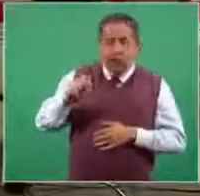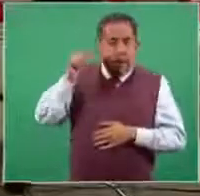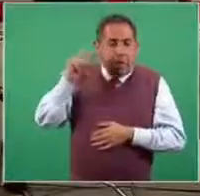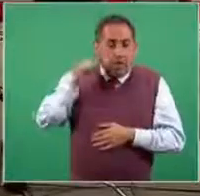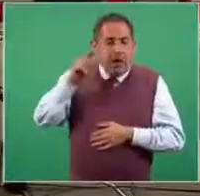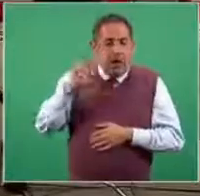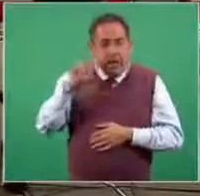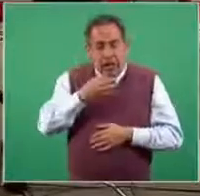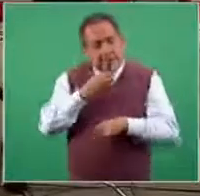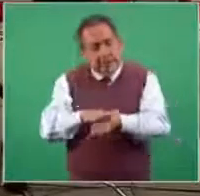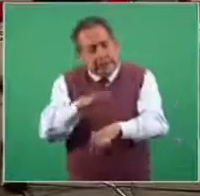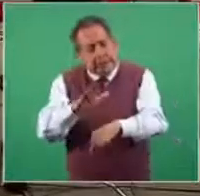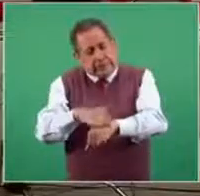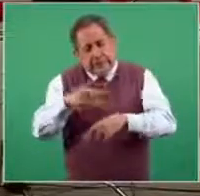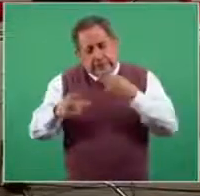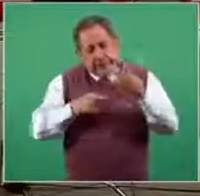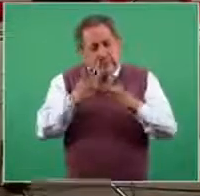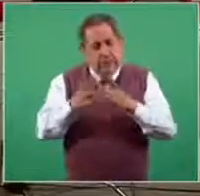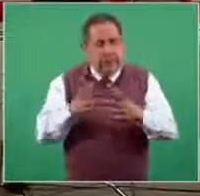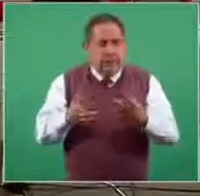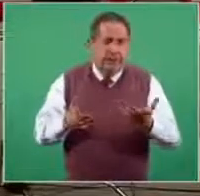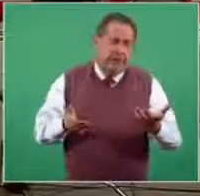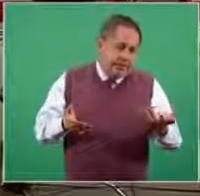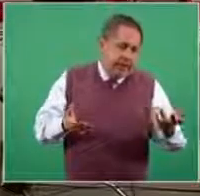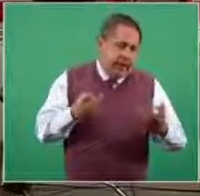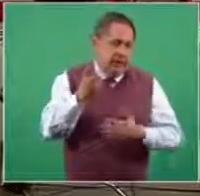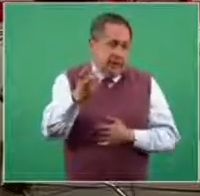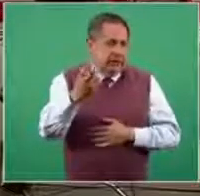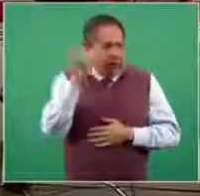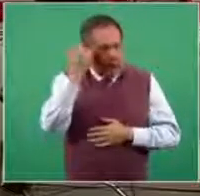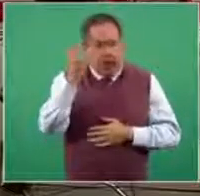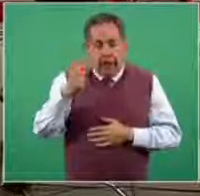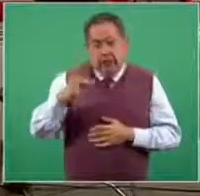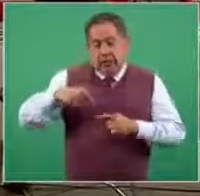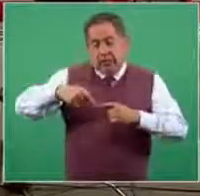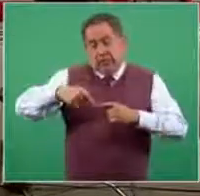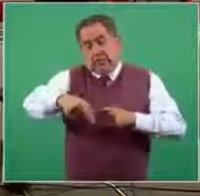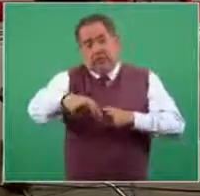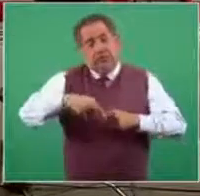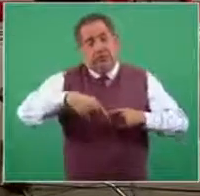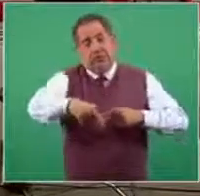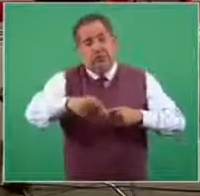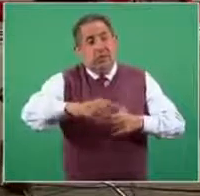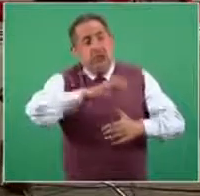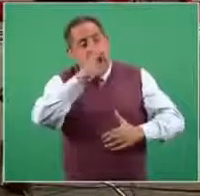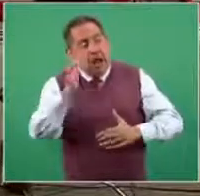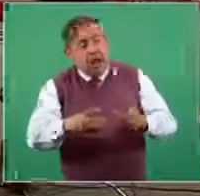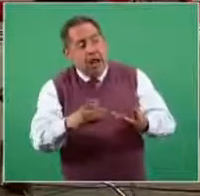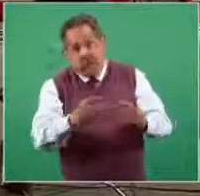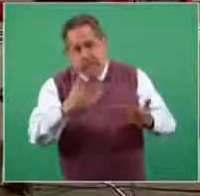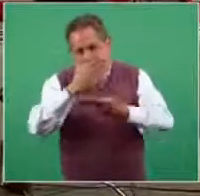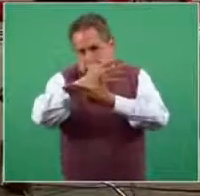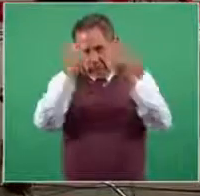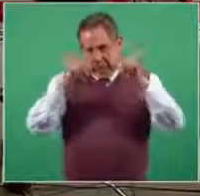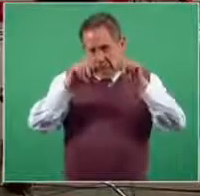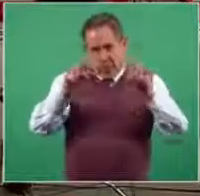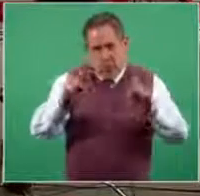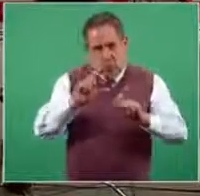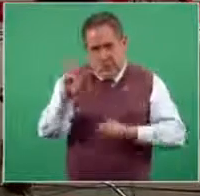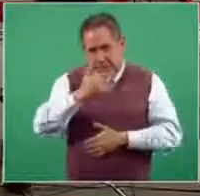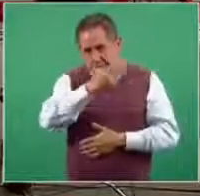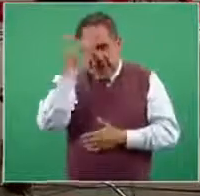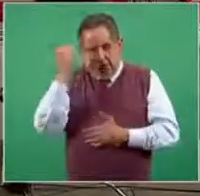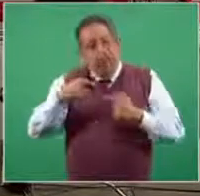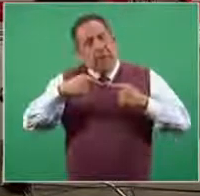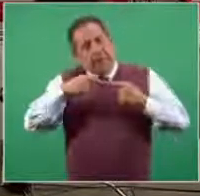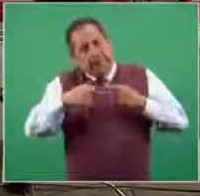mayo? Entonces, sería muy bueno que en lo que nos reste de la epidemia, no sabemos cuánto va a durar, pero